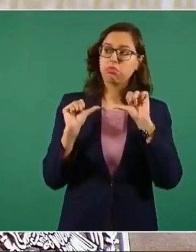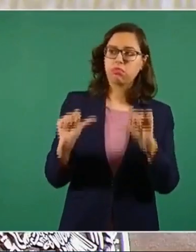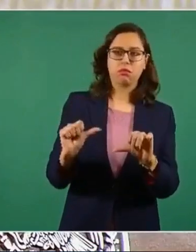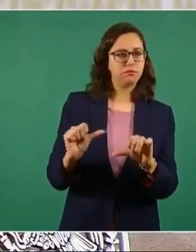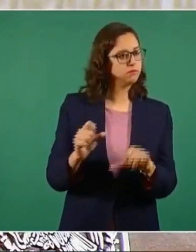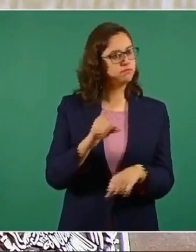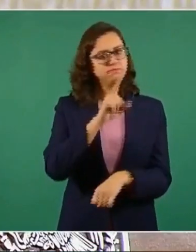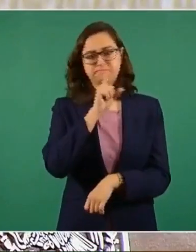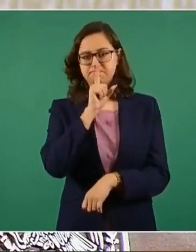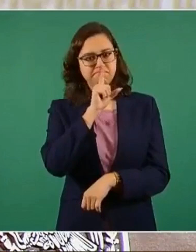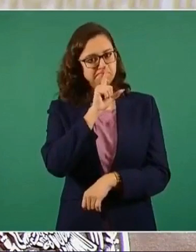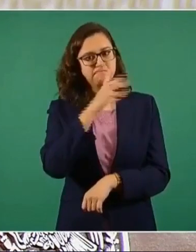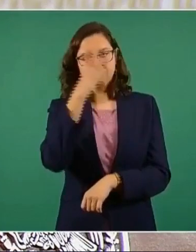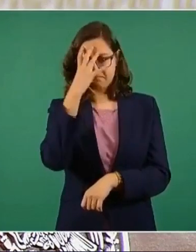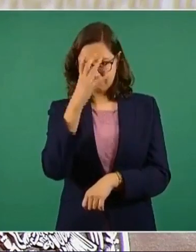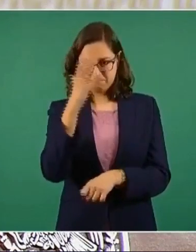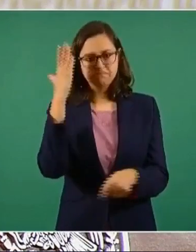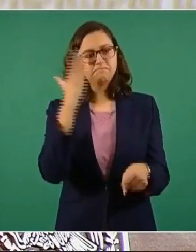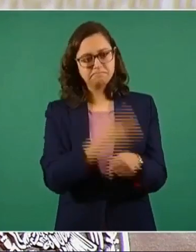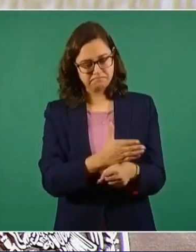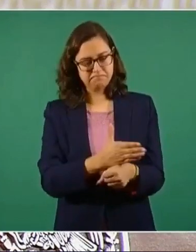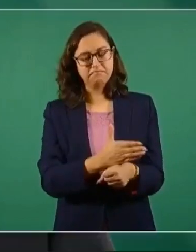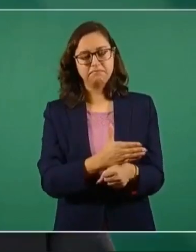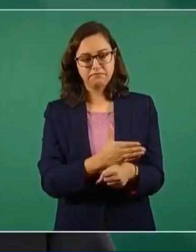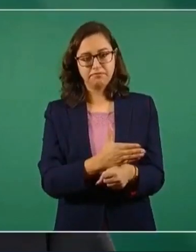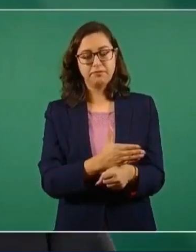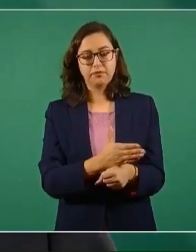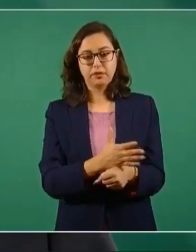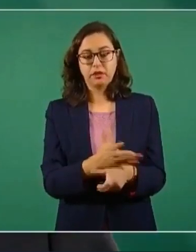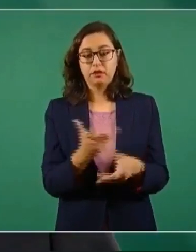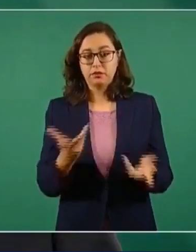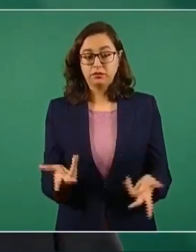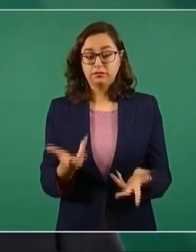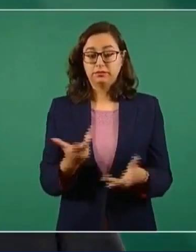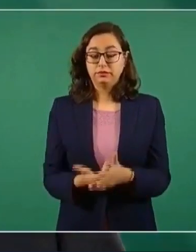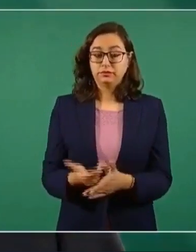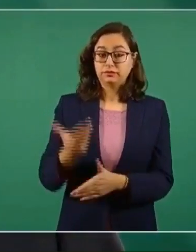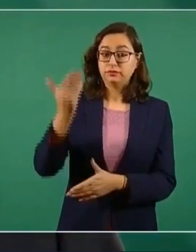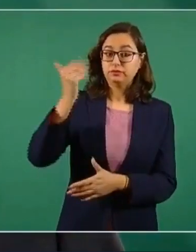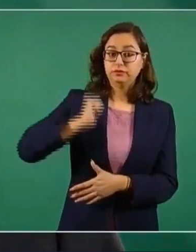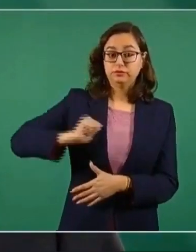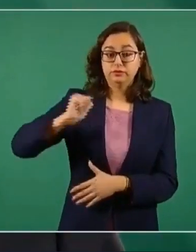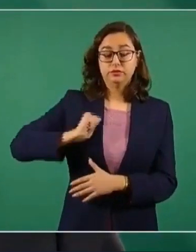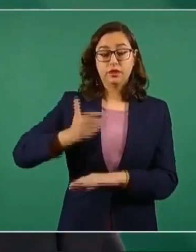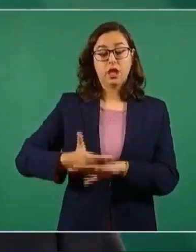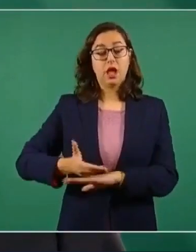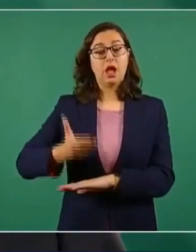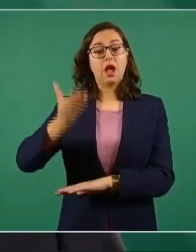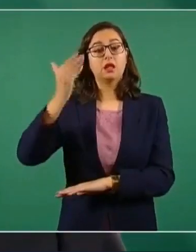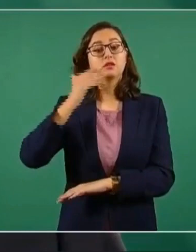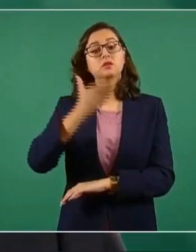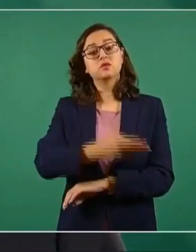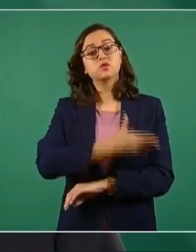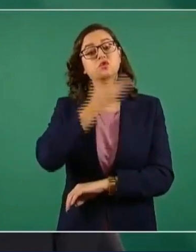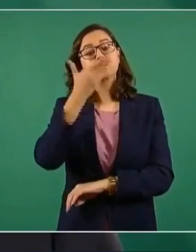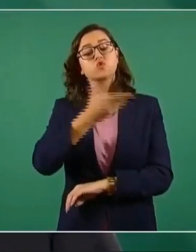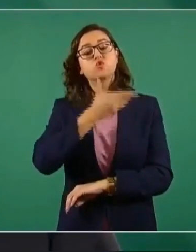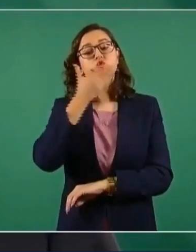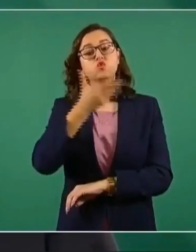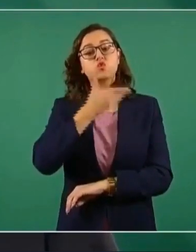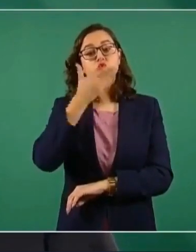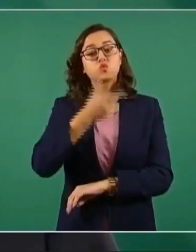ya no hay, como era antes, protección para